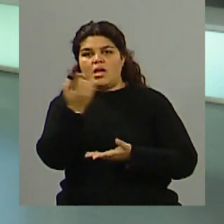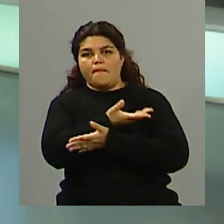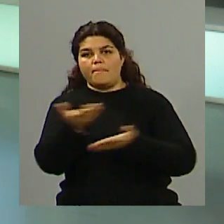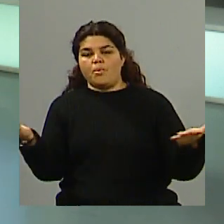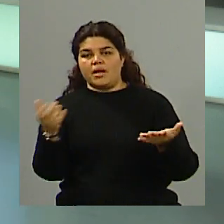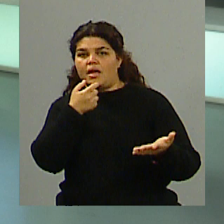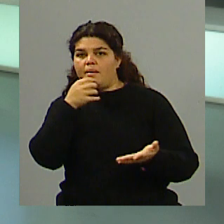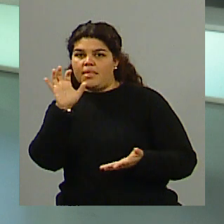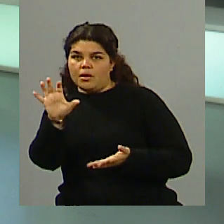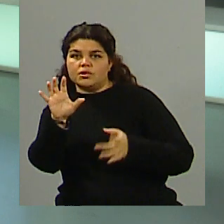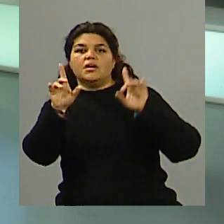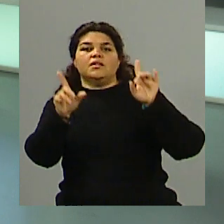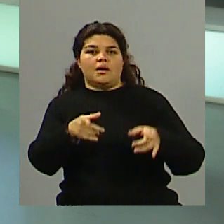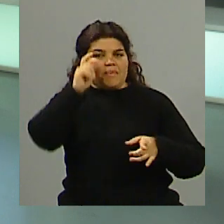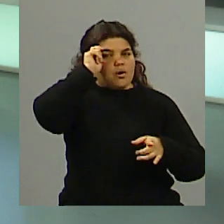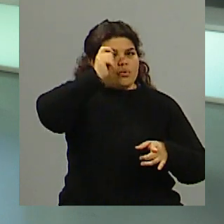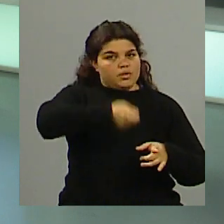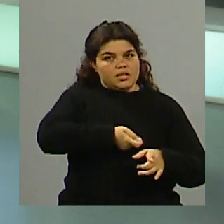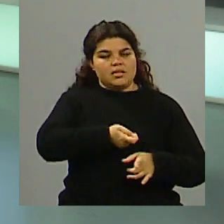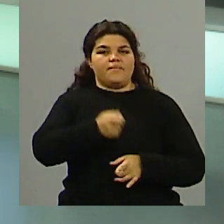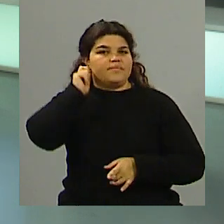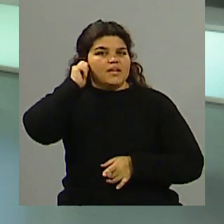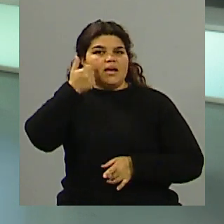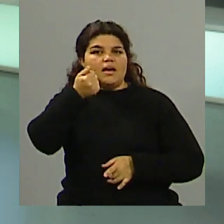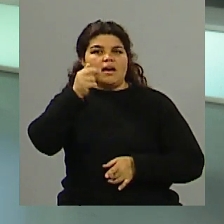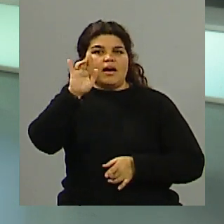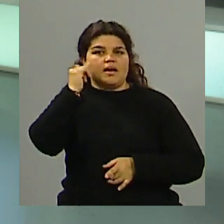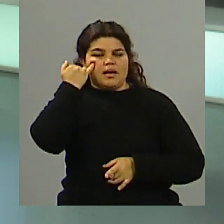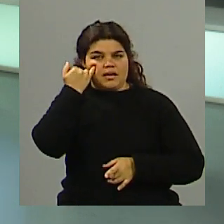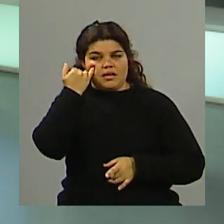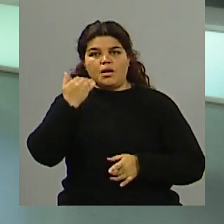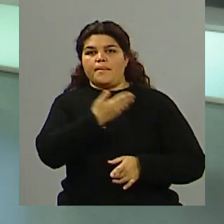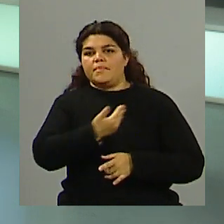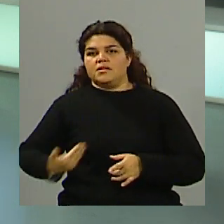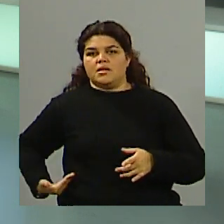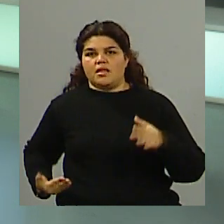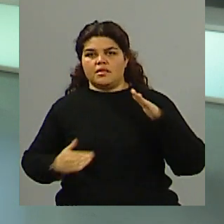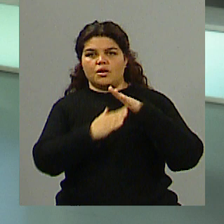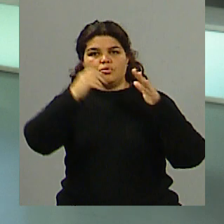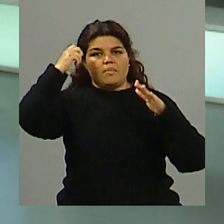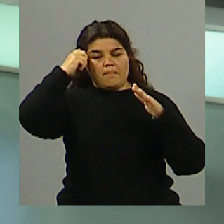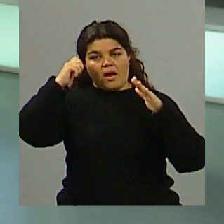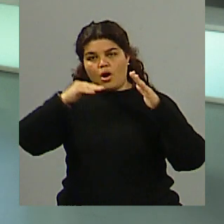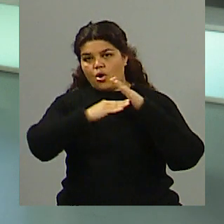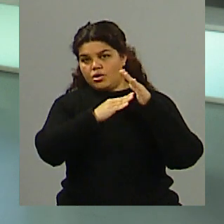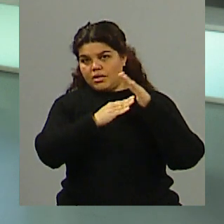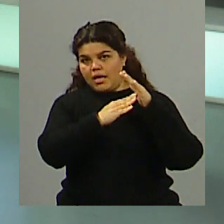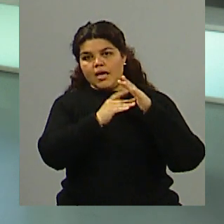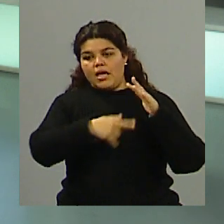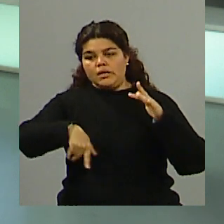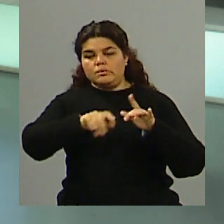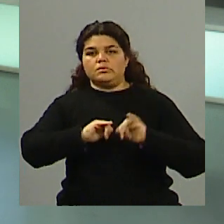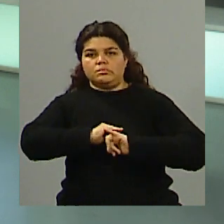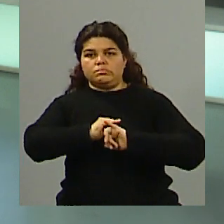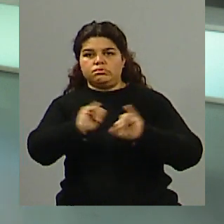provincia y también por la justicia. Dalmino Garay fue quien el presidente de la Suprema Corte de Justicia de la provincia dio las explicaciones